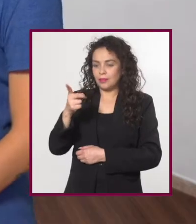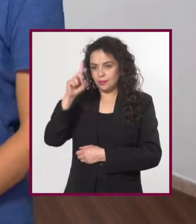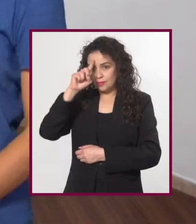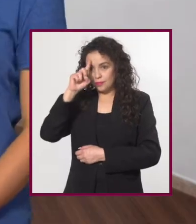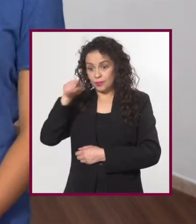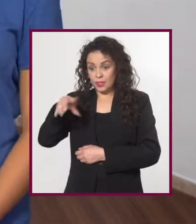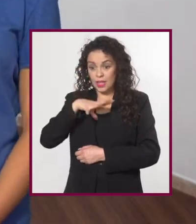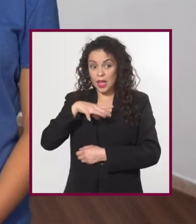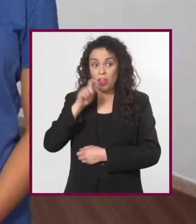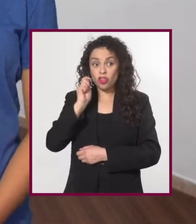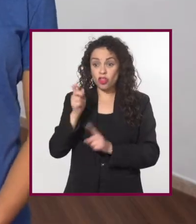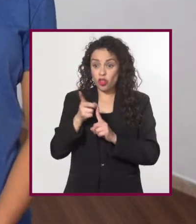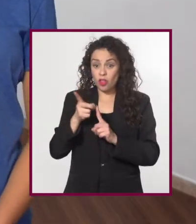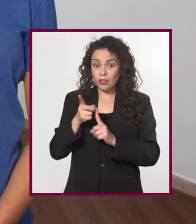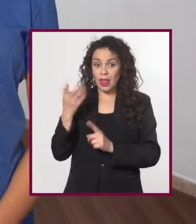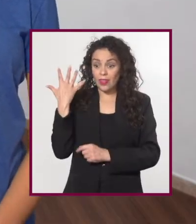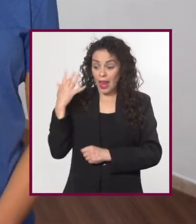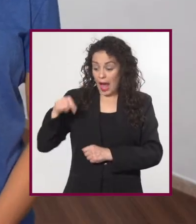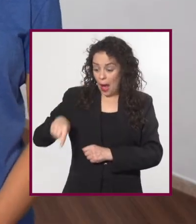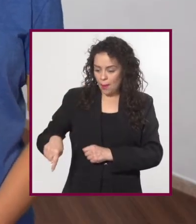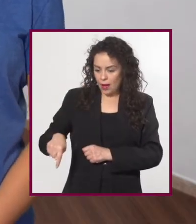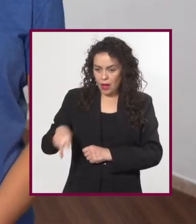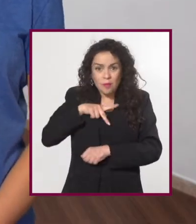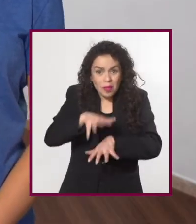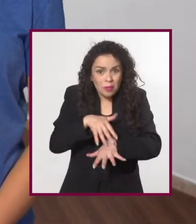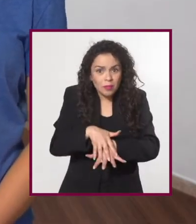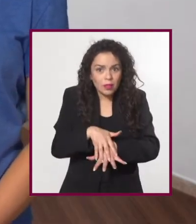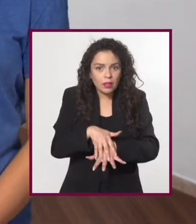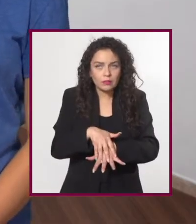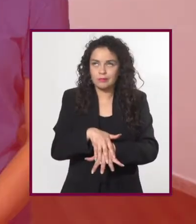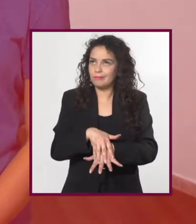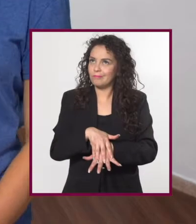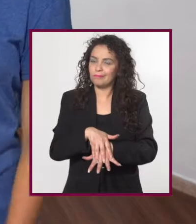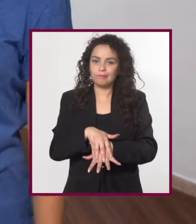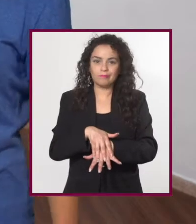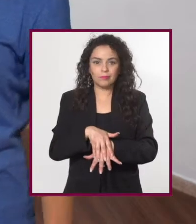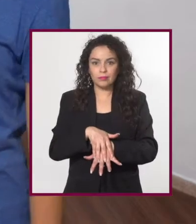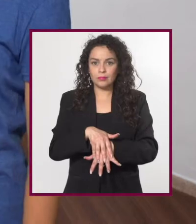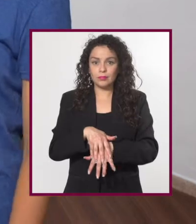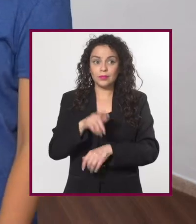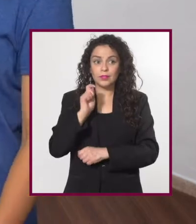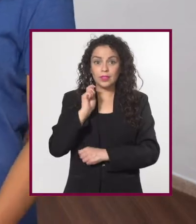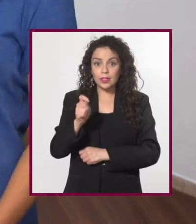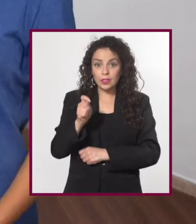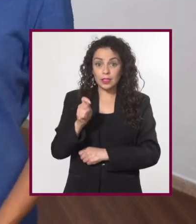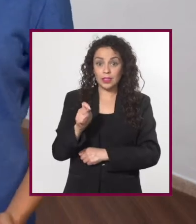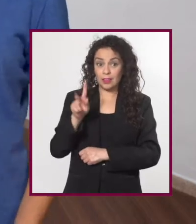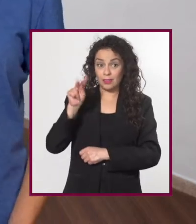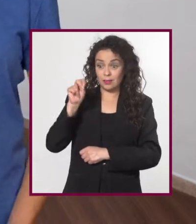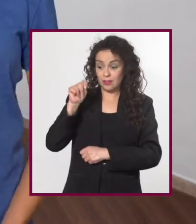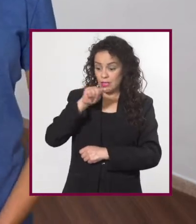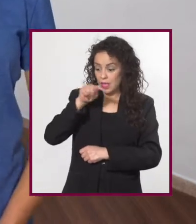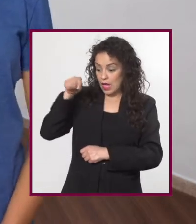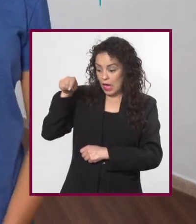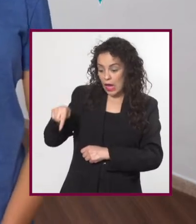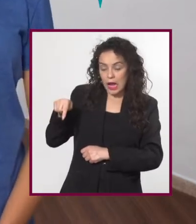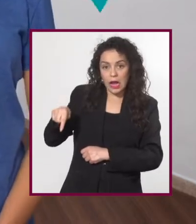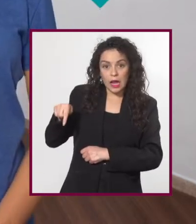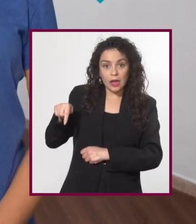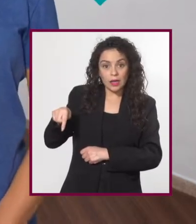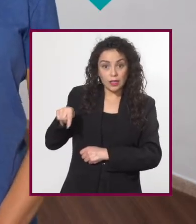Lo tienes abajo a la derecha. ¿Mi pie? No. Abajo a la derecha de la